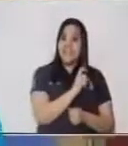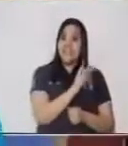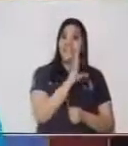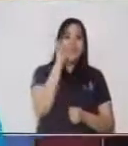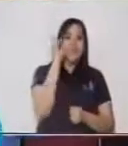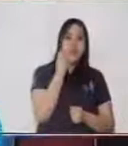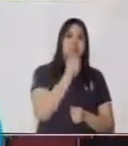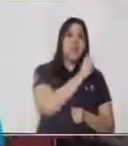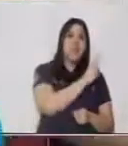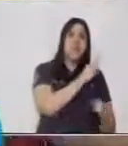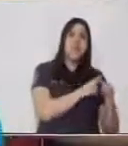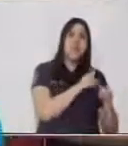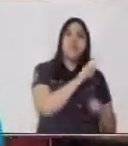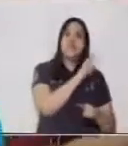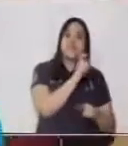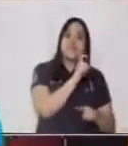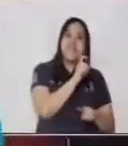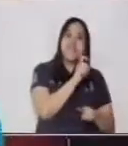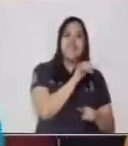Entonces, ¿qué número tenemos acá?